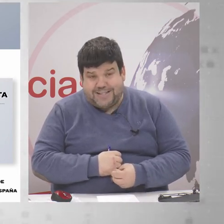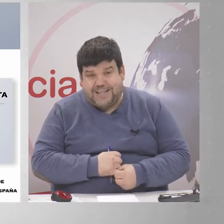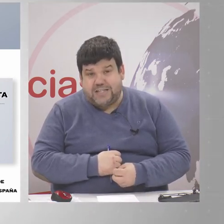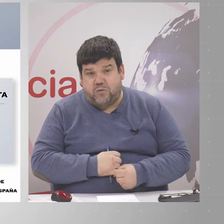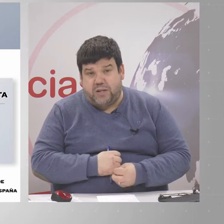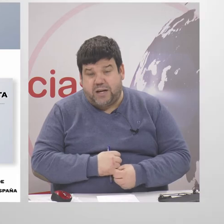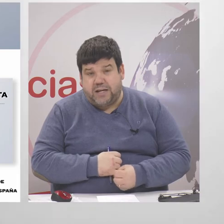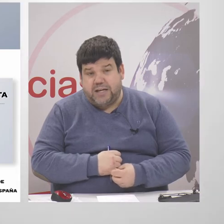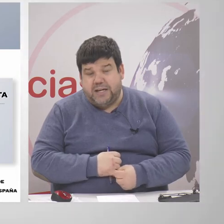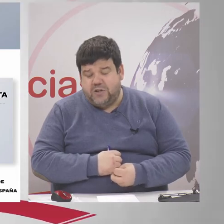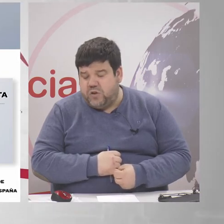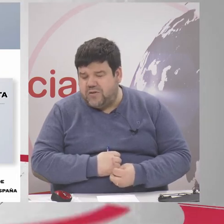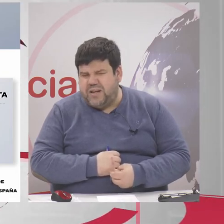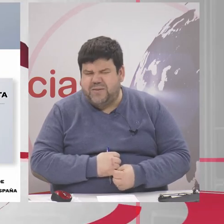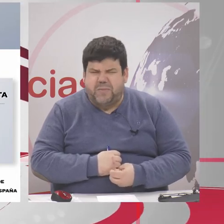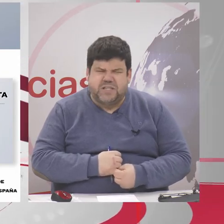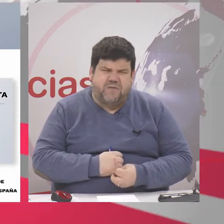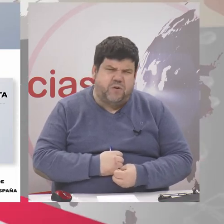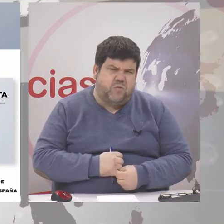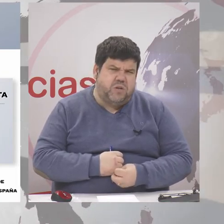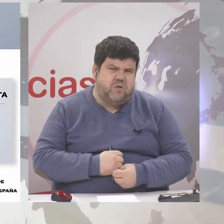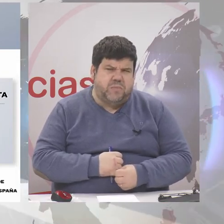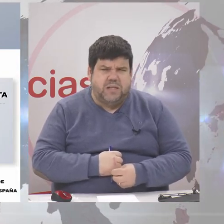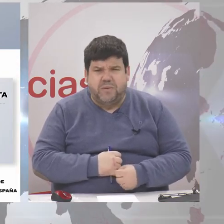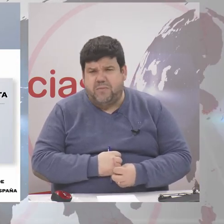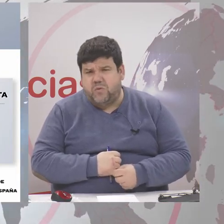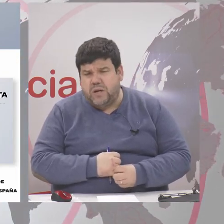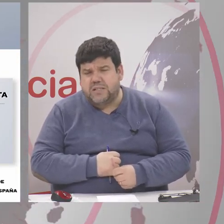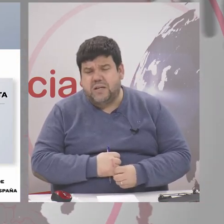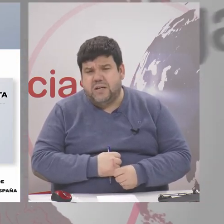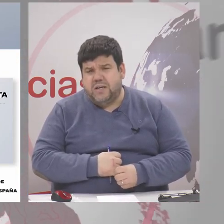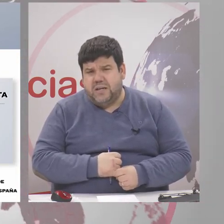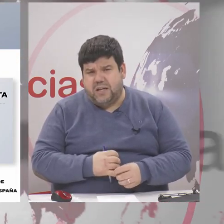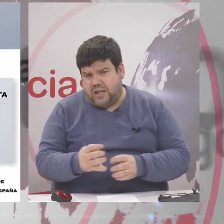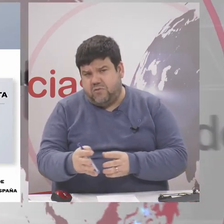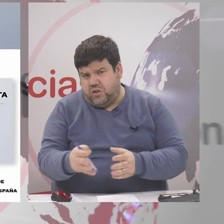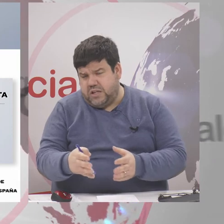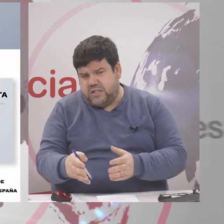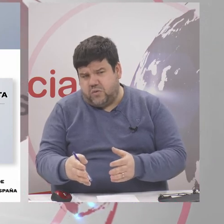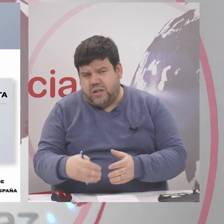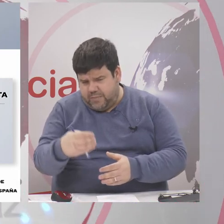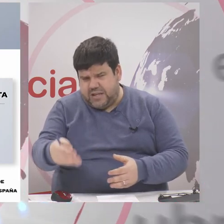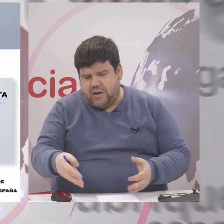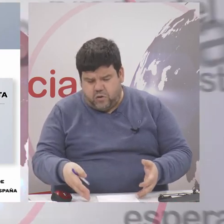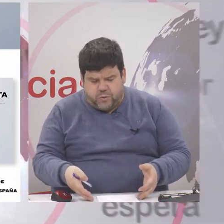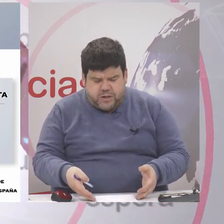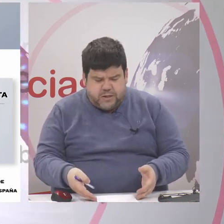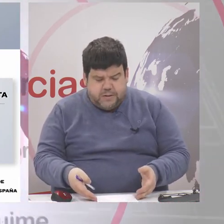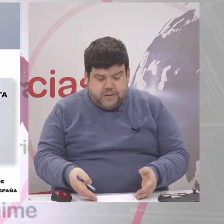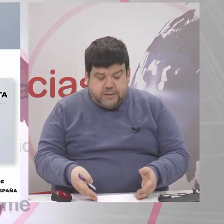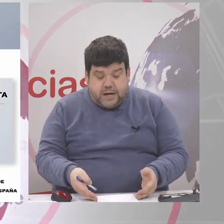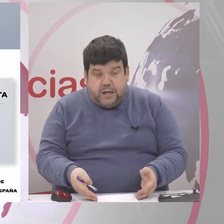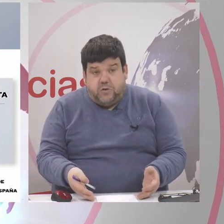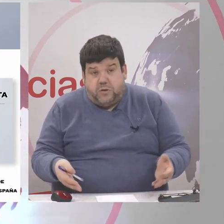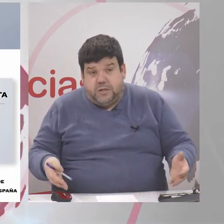mañana sí que se actualizarán esos datos la semana pasada fueron un millón veinte mil vacunas esta noche ya se actualizarán mañana lo podré